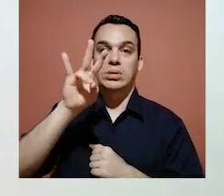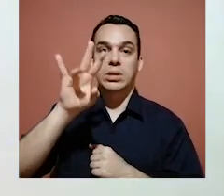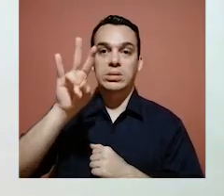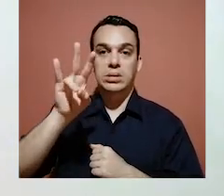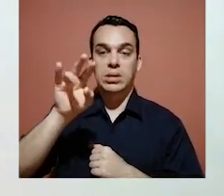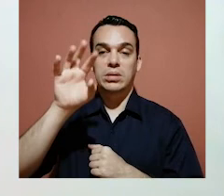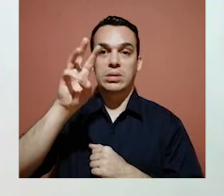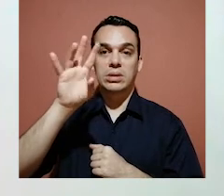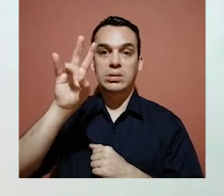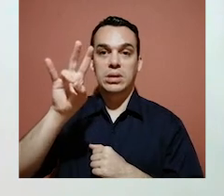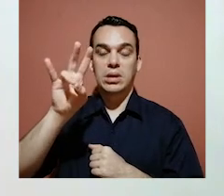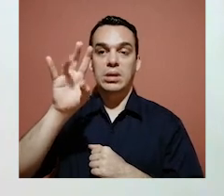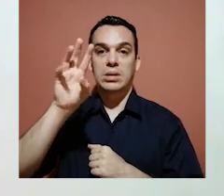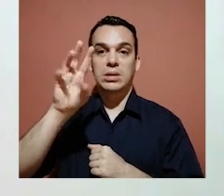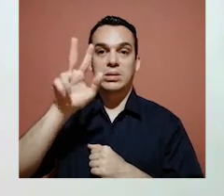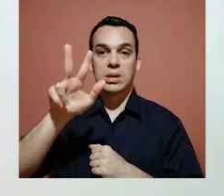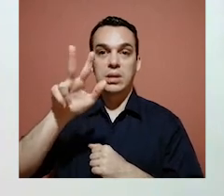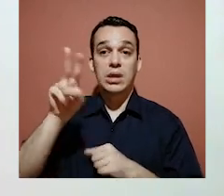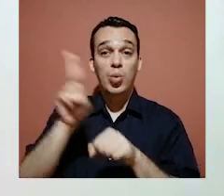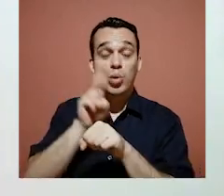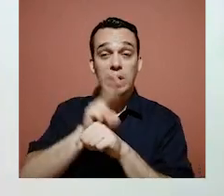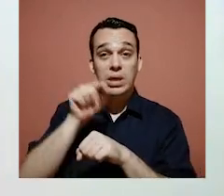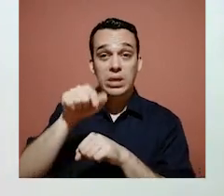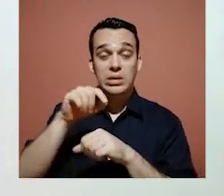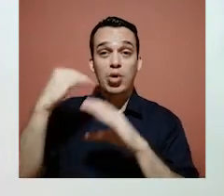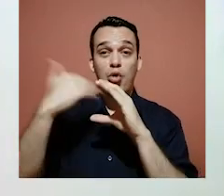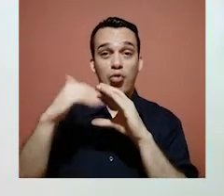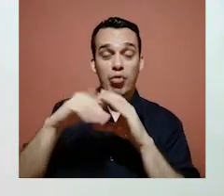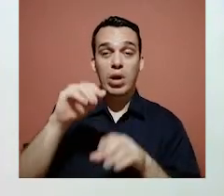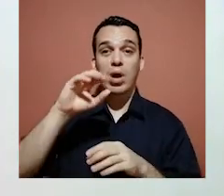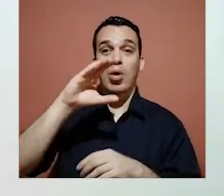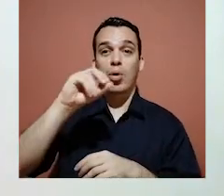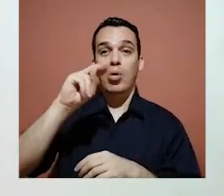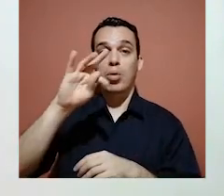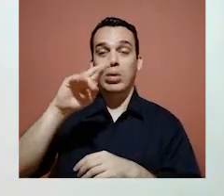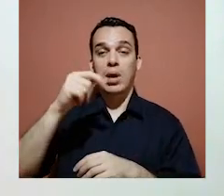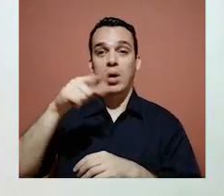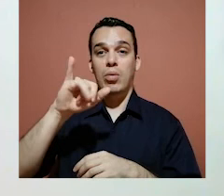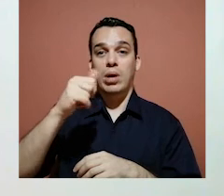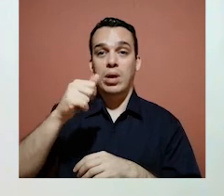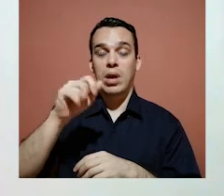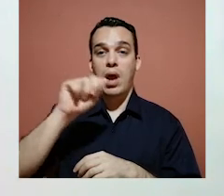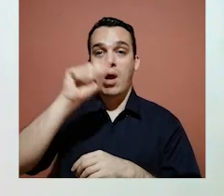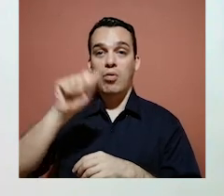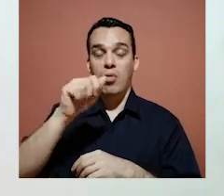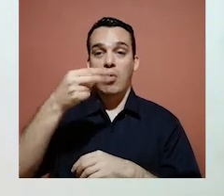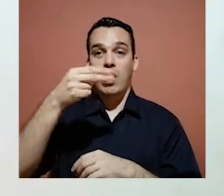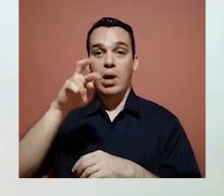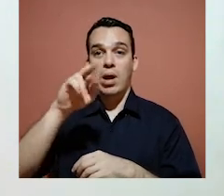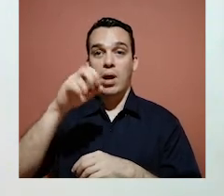2277-6763, que utilicen el correo electrónico contraloría arrobaheredia